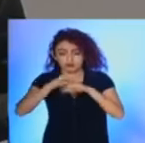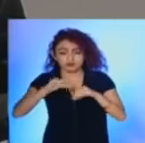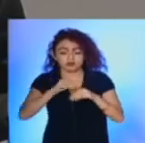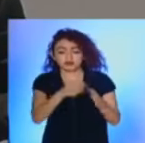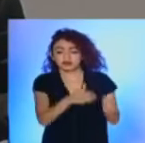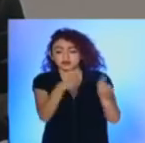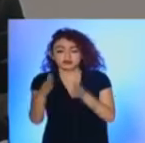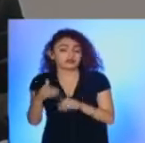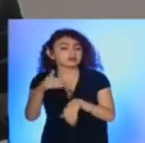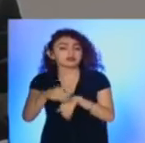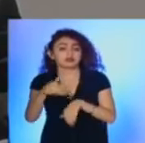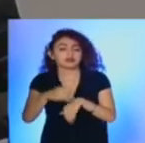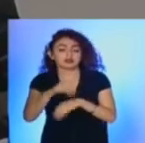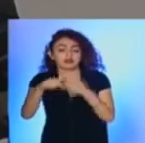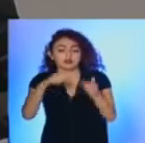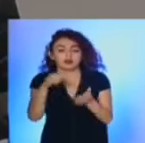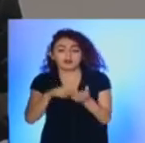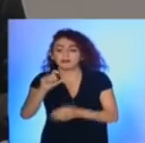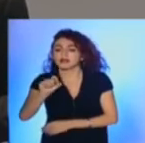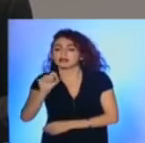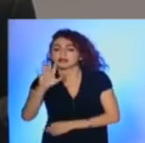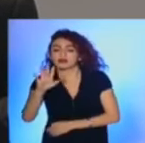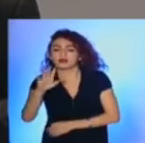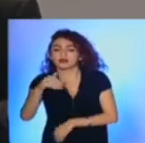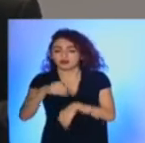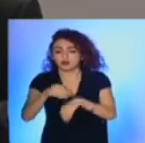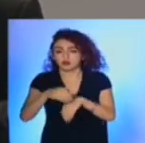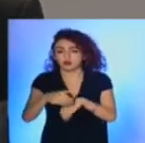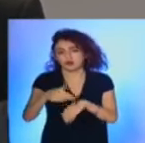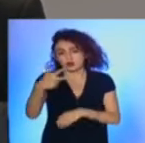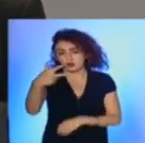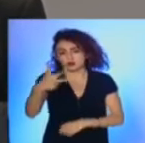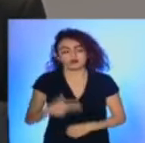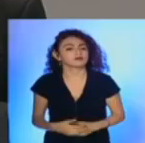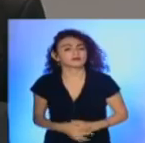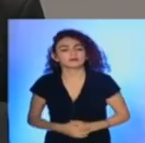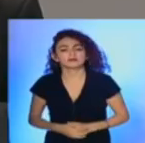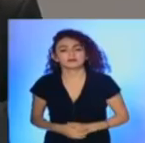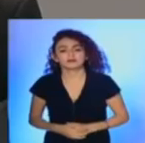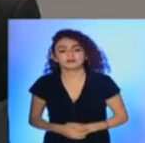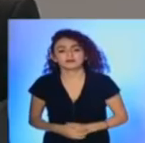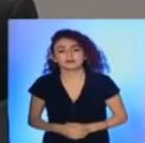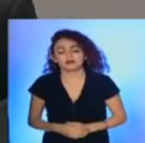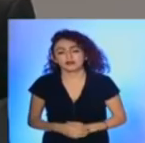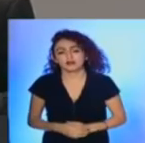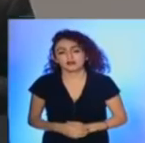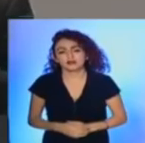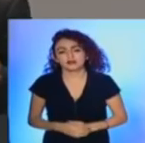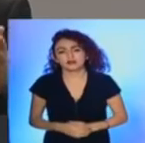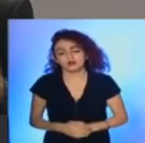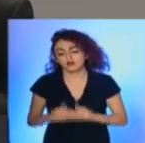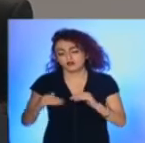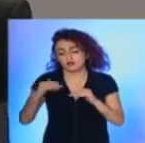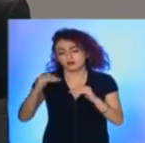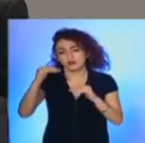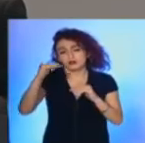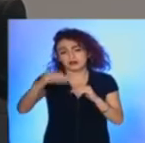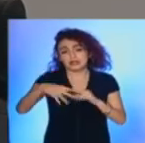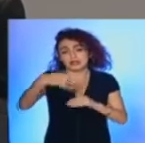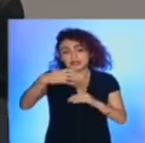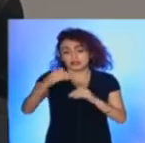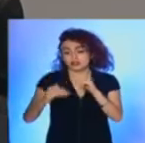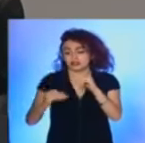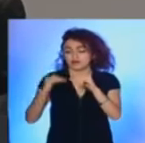pasamos del lugar 24 al lugar número 8. Es decir, hemos recorrido 14, 15